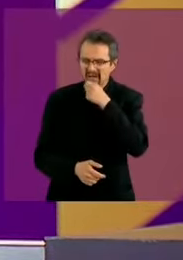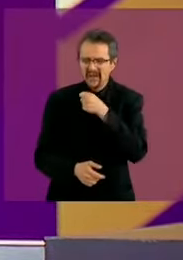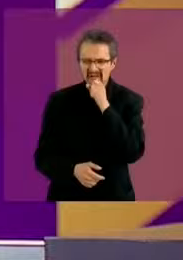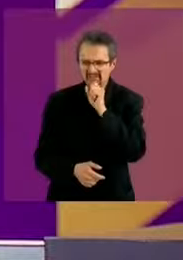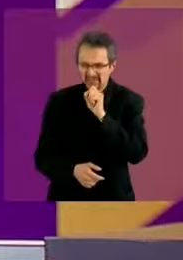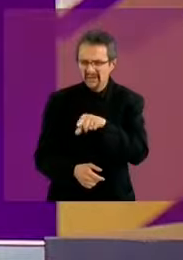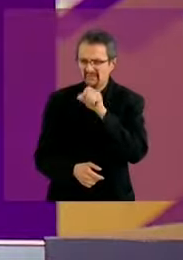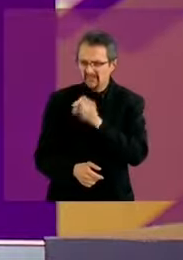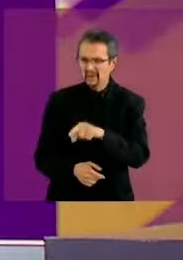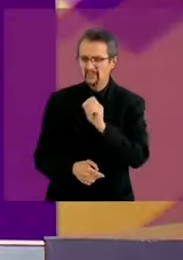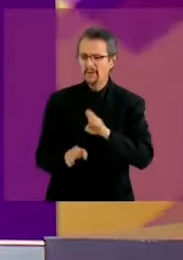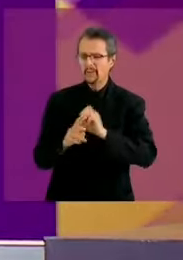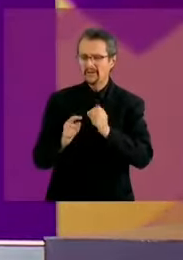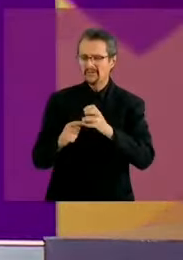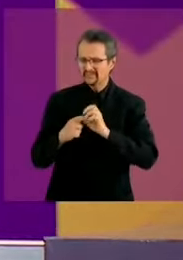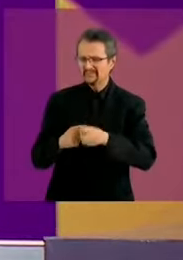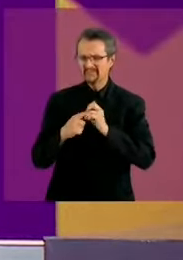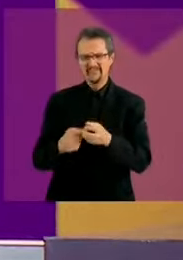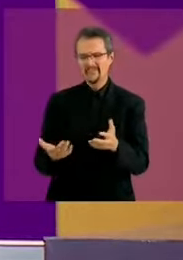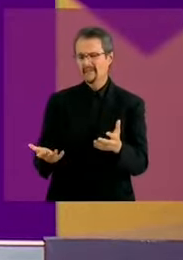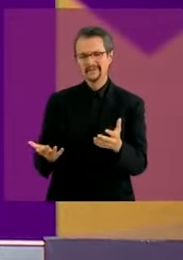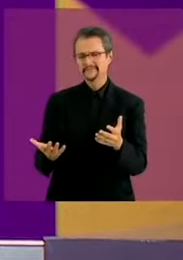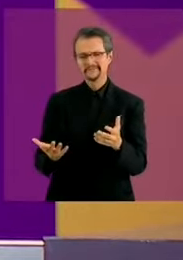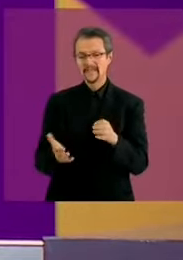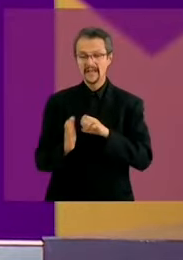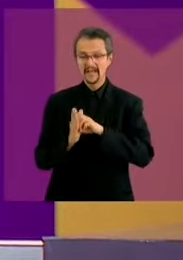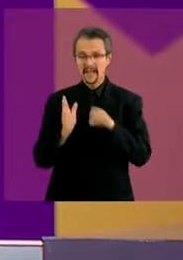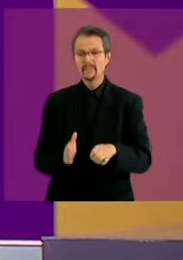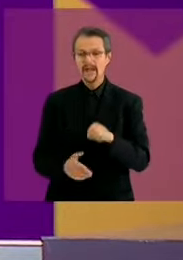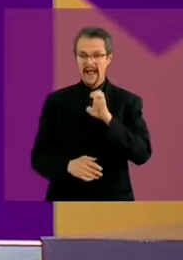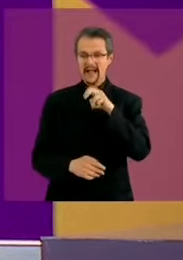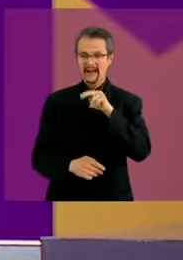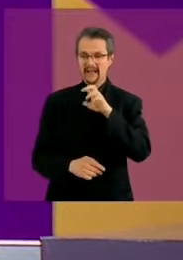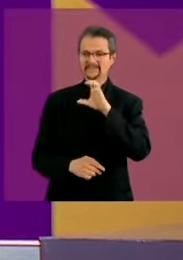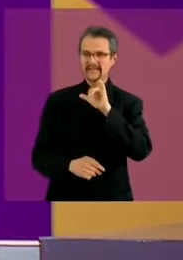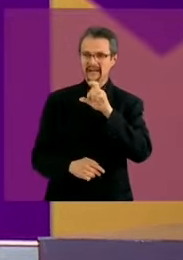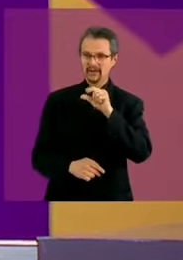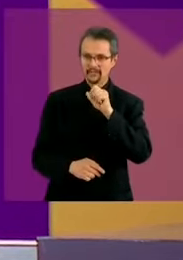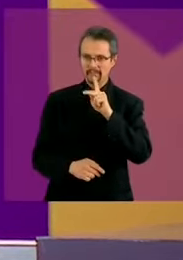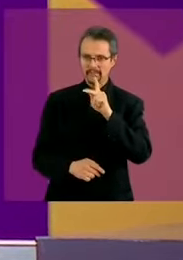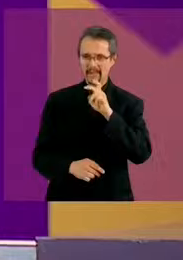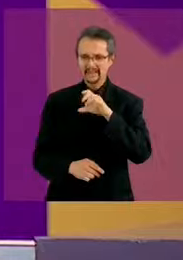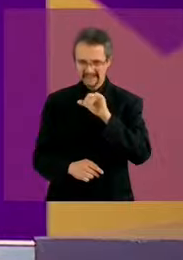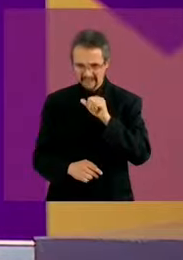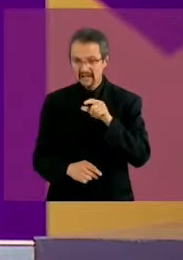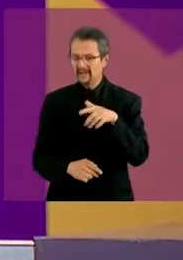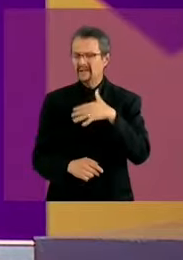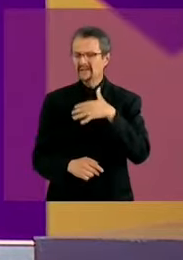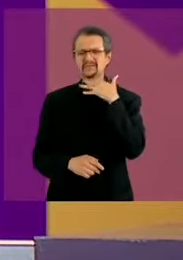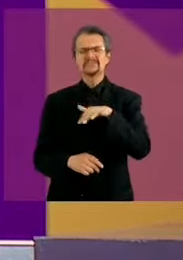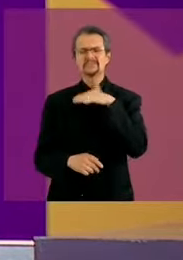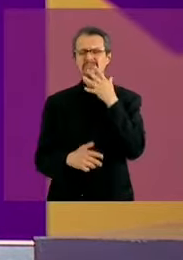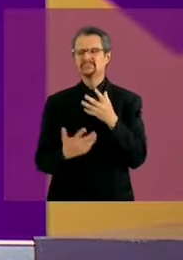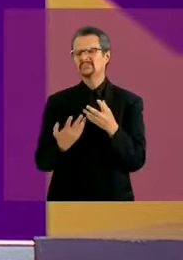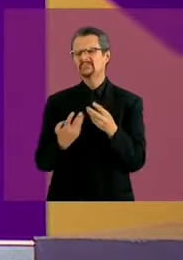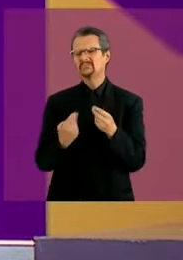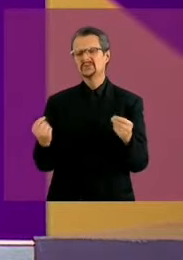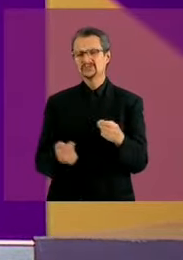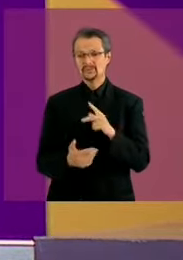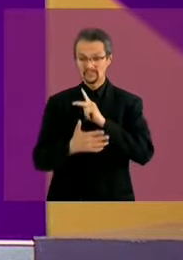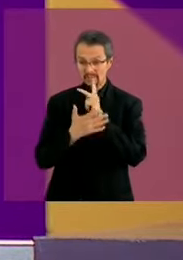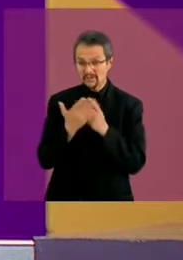de tecnología como la enciclomeria, como la conectividad, un pretexto más para ser corruptos. Los programas terminaron